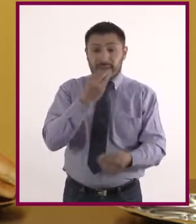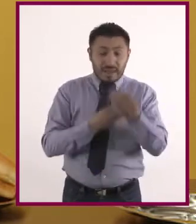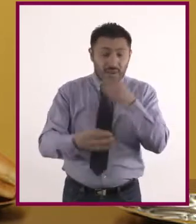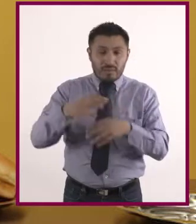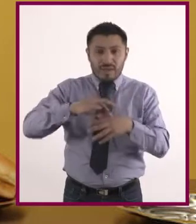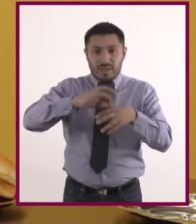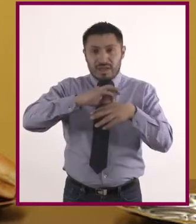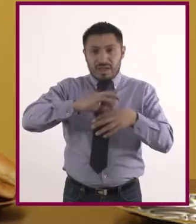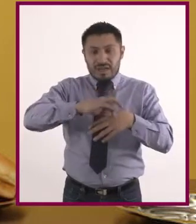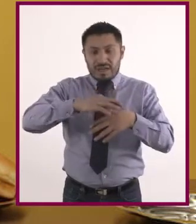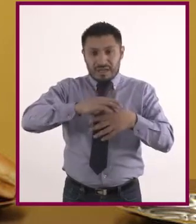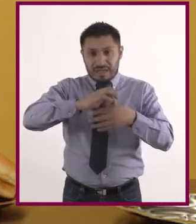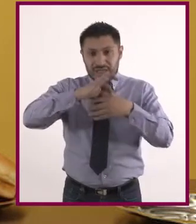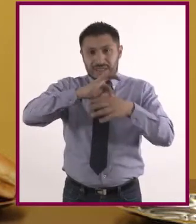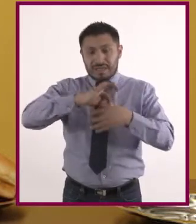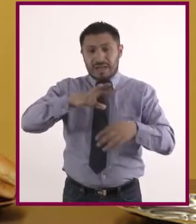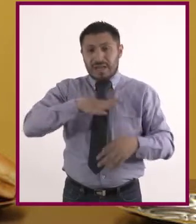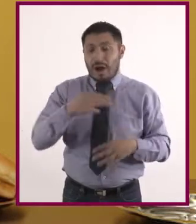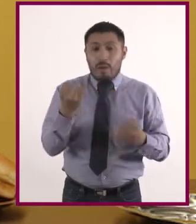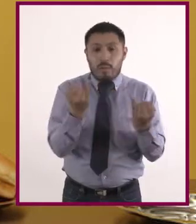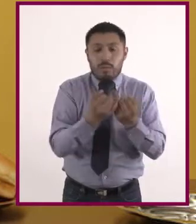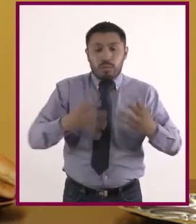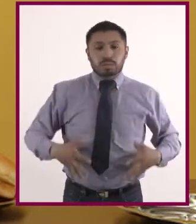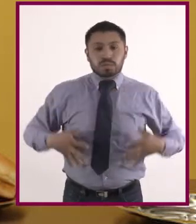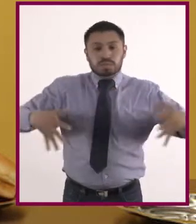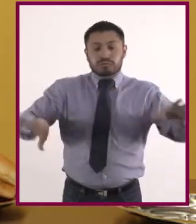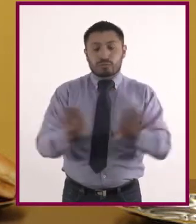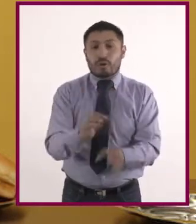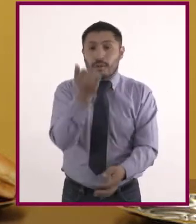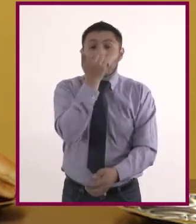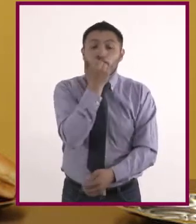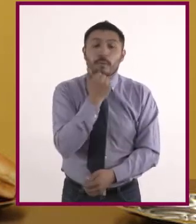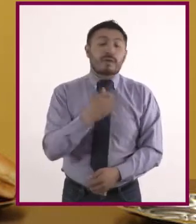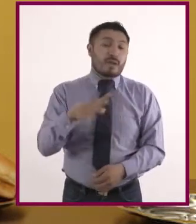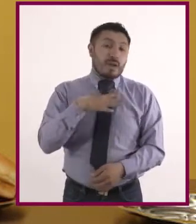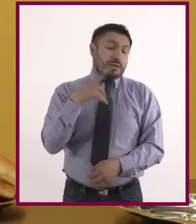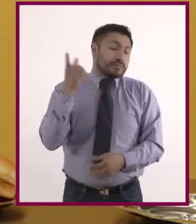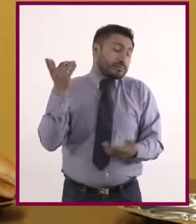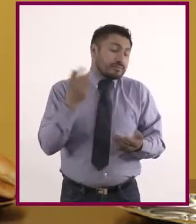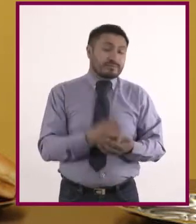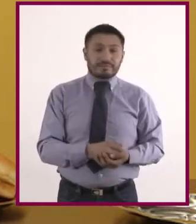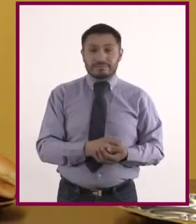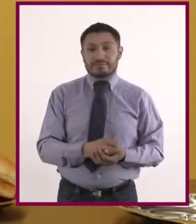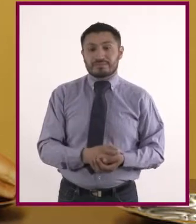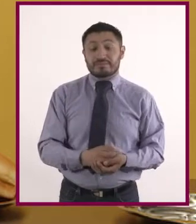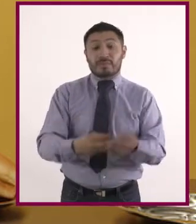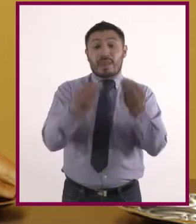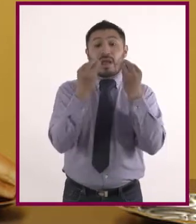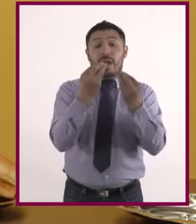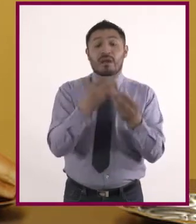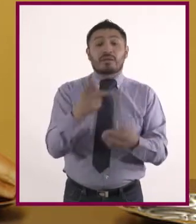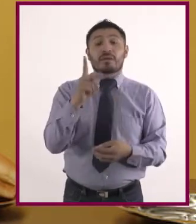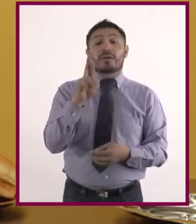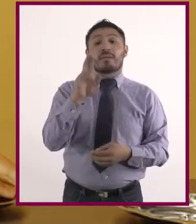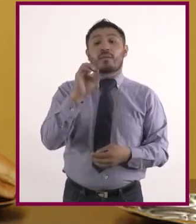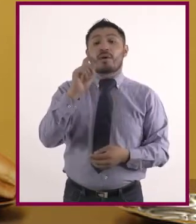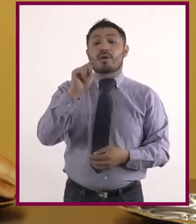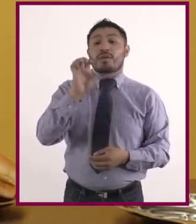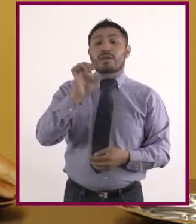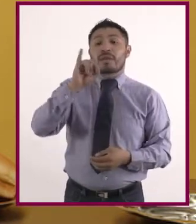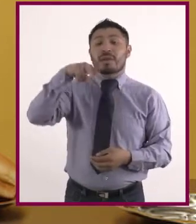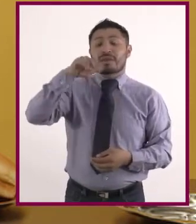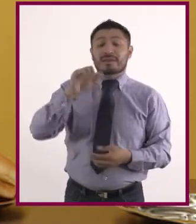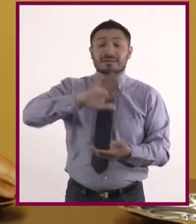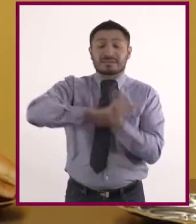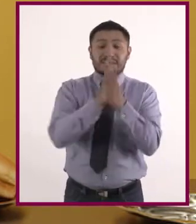obesidad en igual medida que lo hace el azúcar, según un estudio de la Universidad de Adelaida. Consumir demasiadas proteínas las